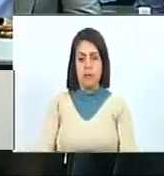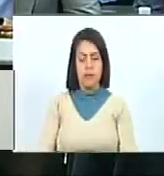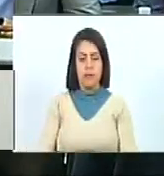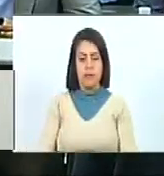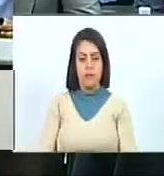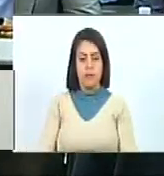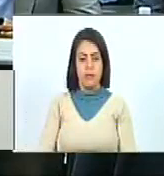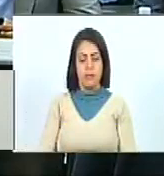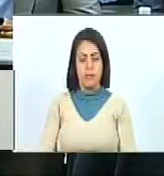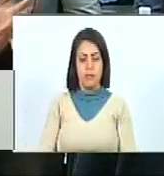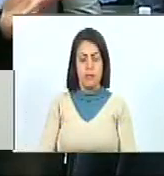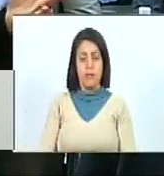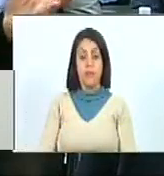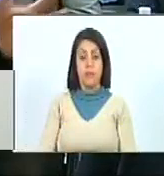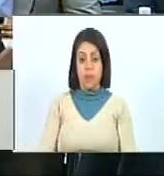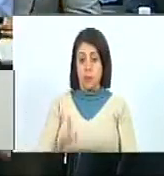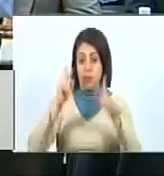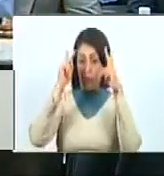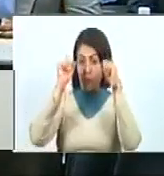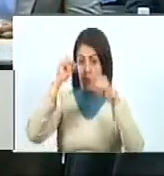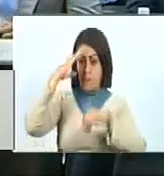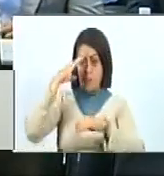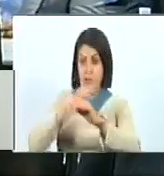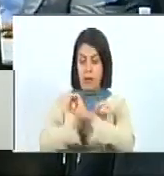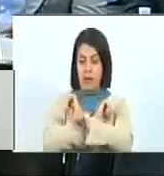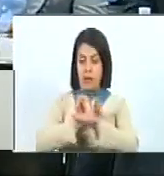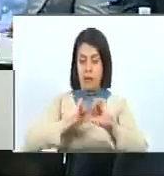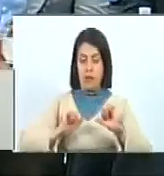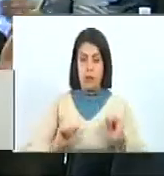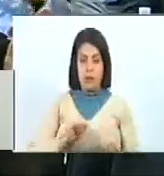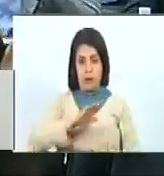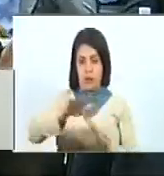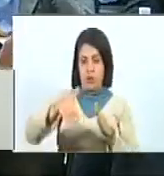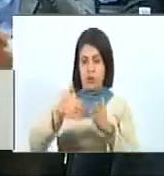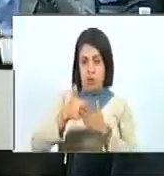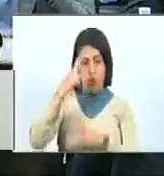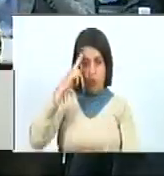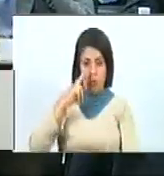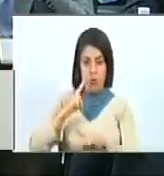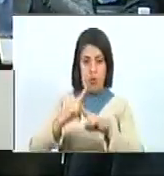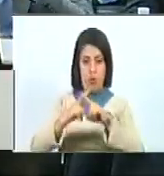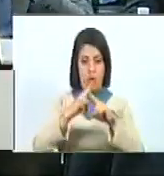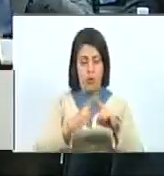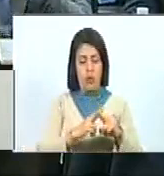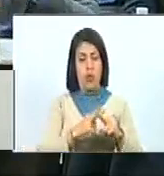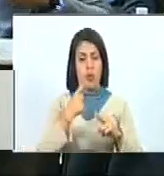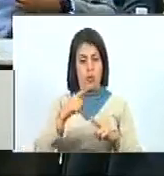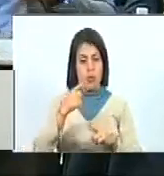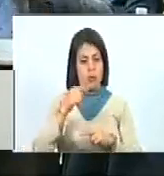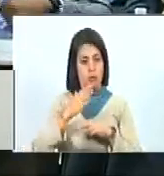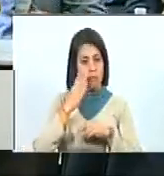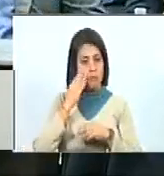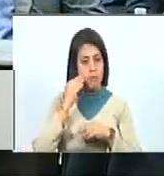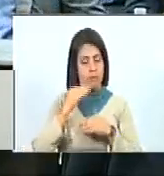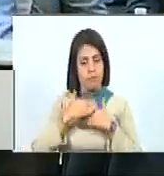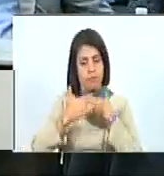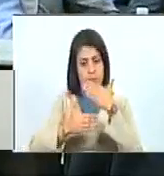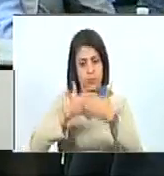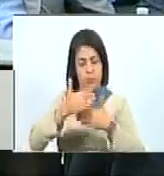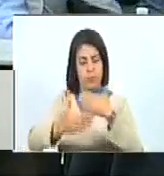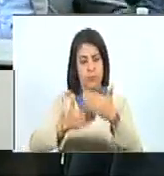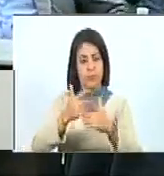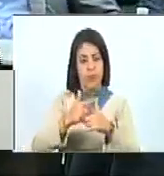Desde, bueno, su carrera militar, con todos los méritos y honores que obtuvo a lo largo de su carrera,